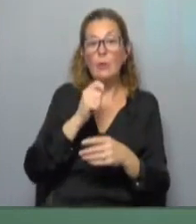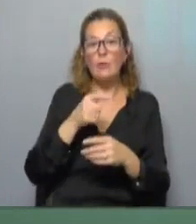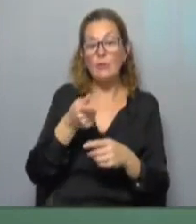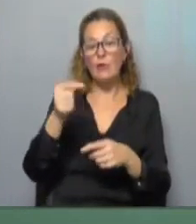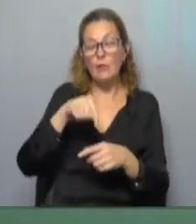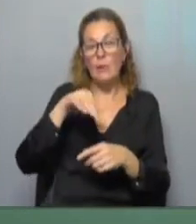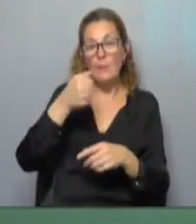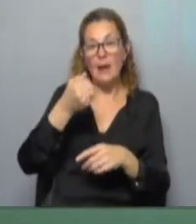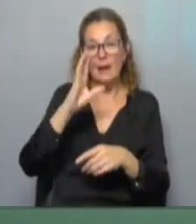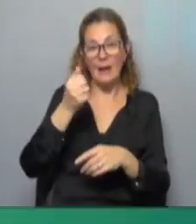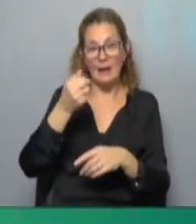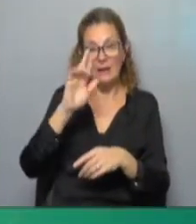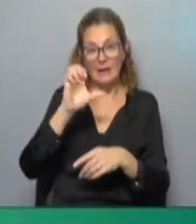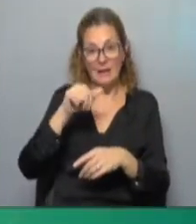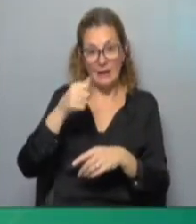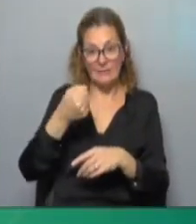Macarena Vico adelante Maca